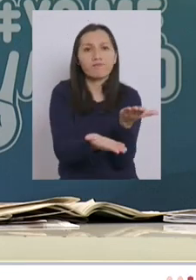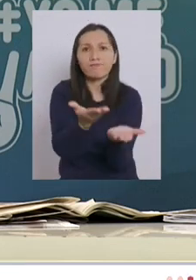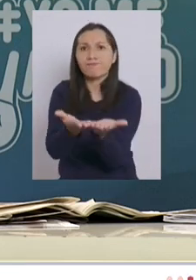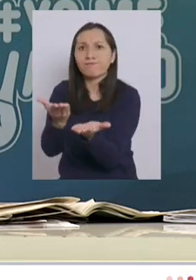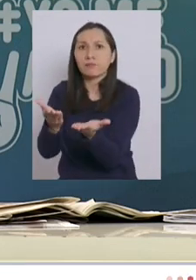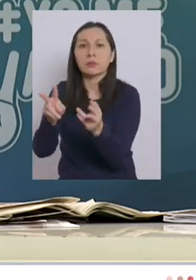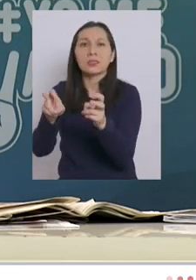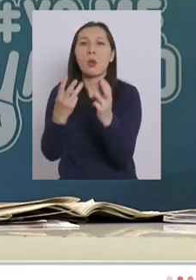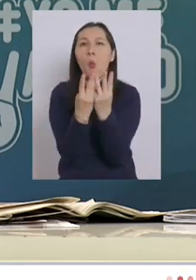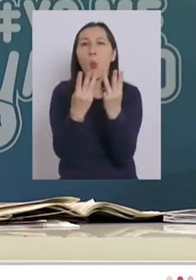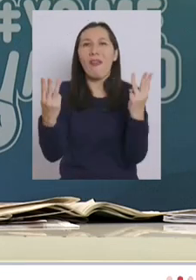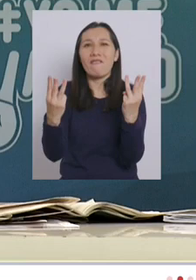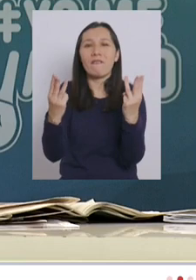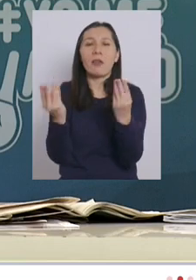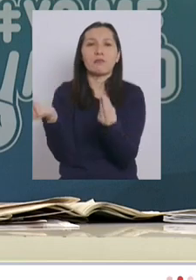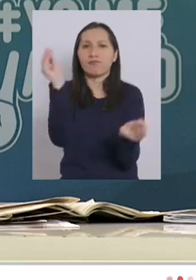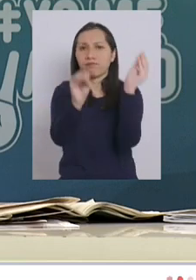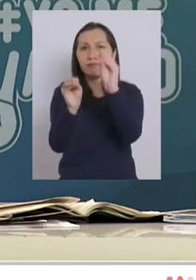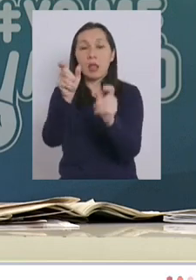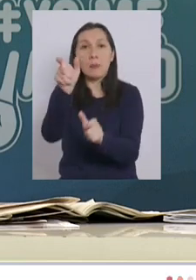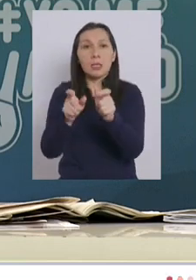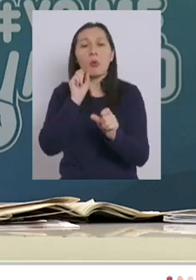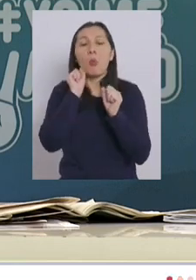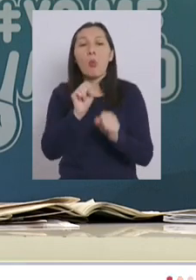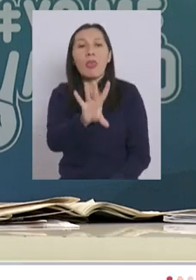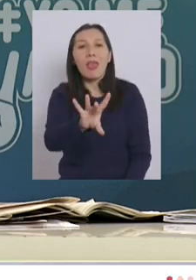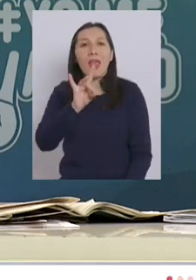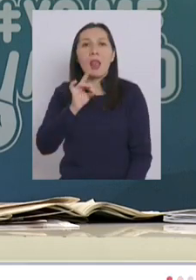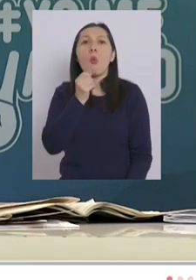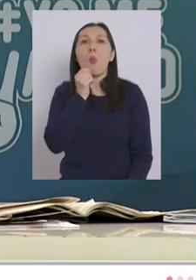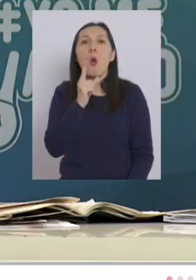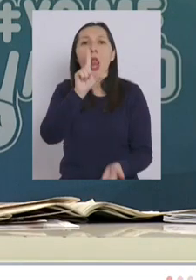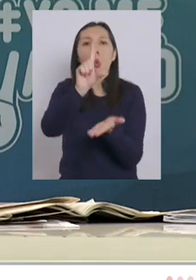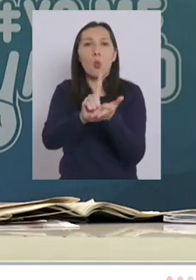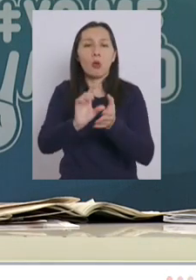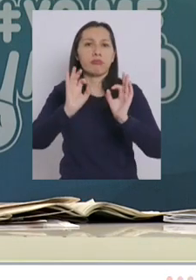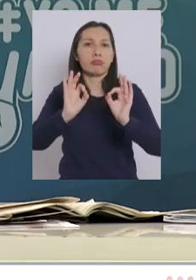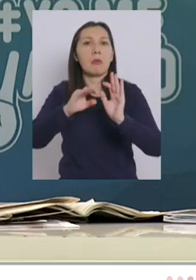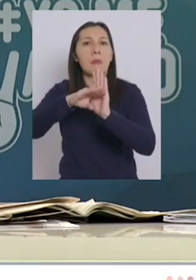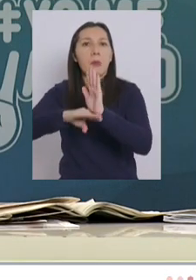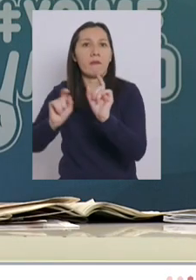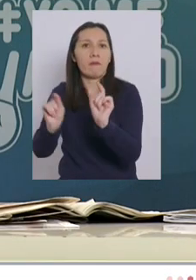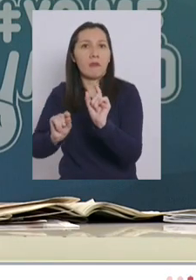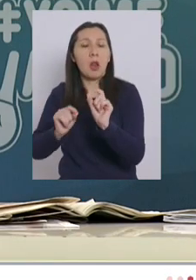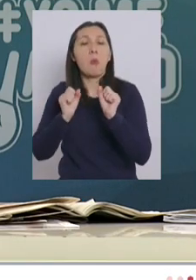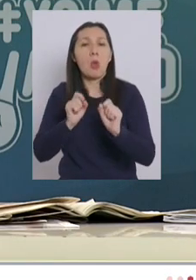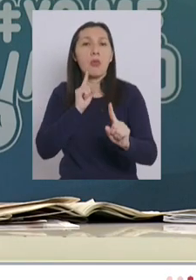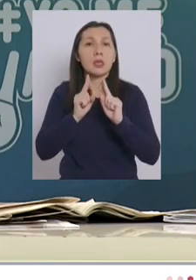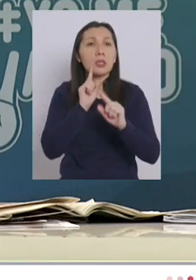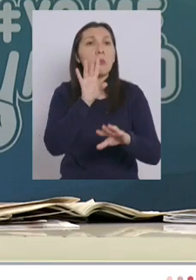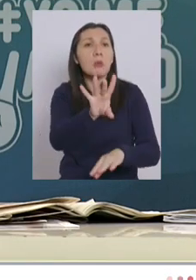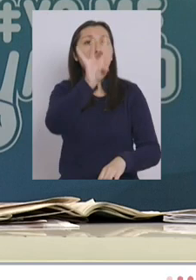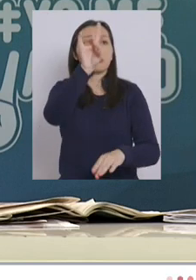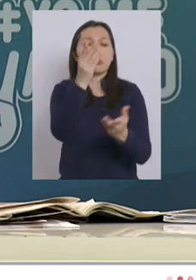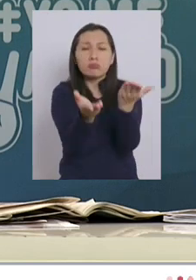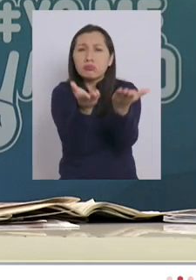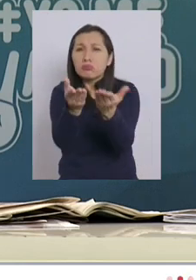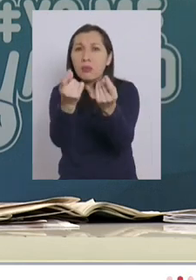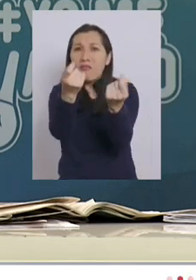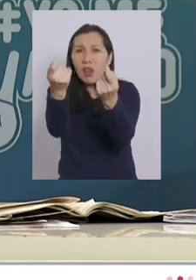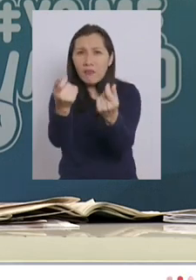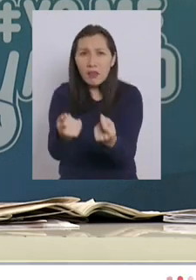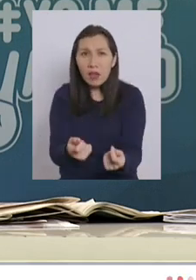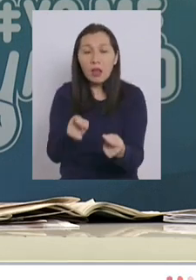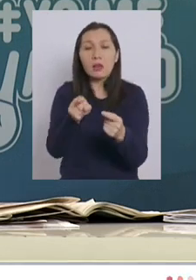en página web para que la gente pueda elegir el lugar donde puede hacer sus exámenes sus